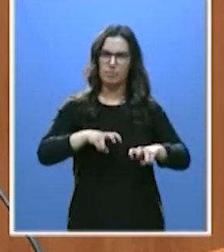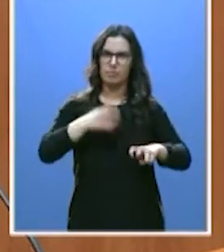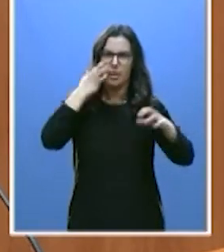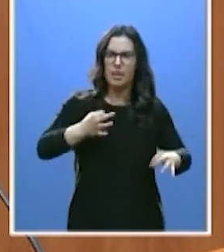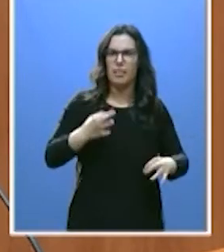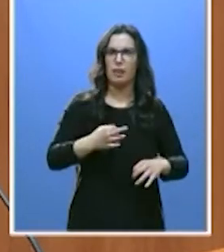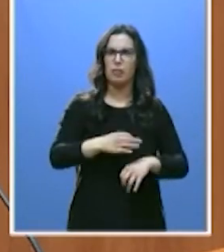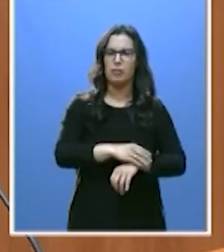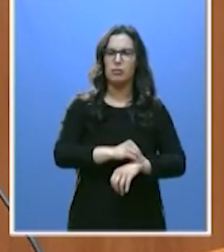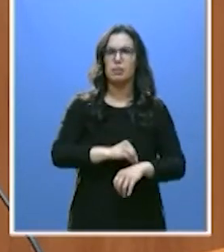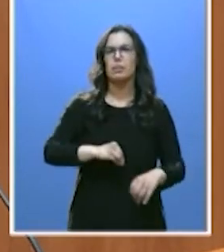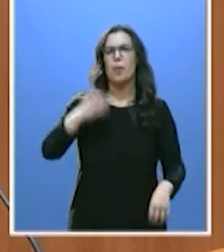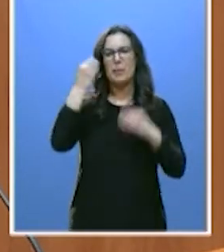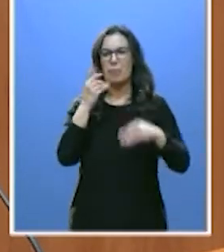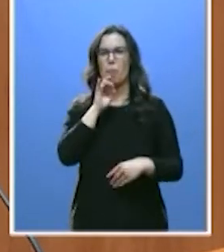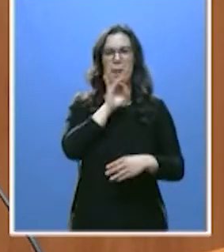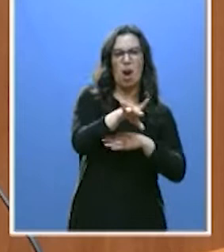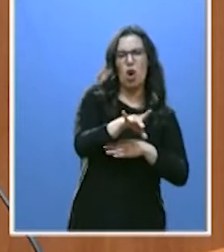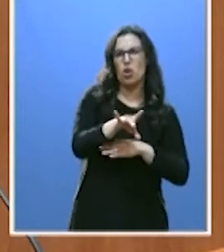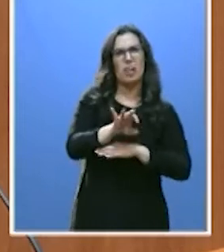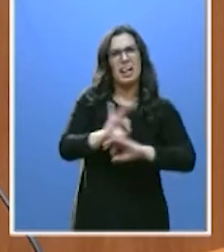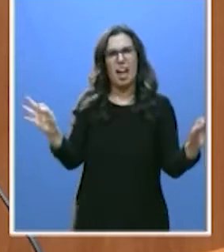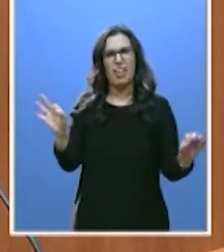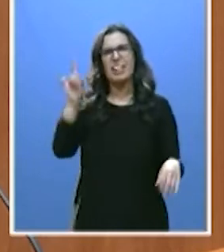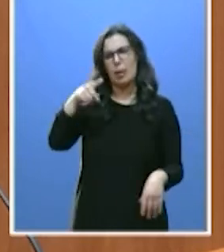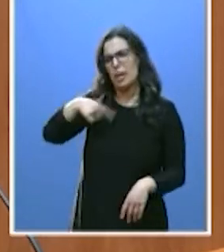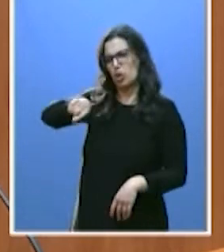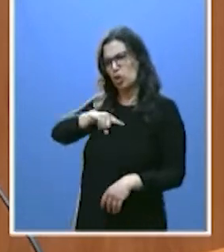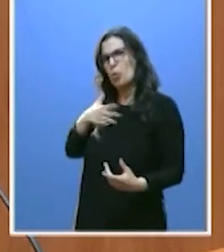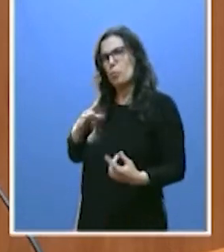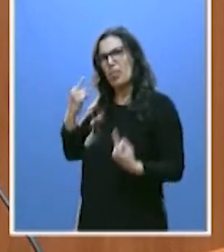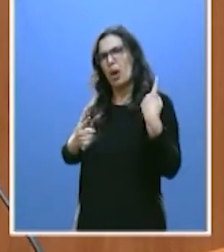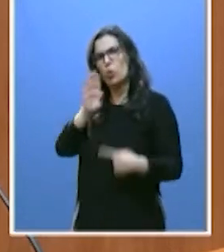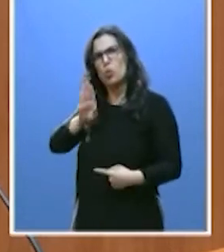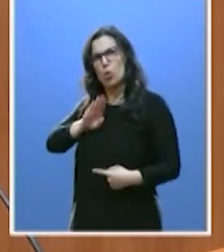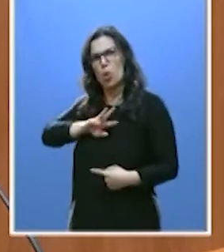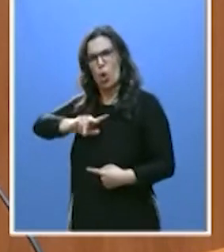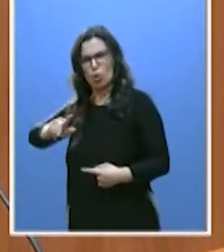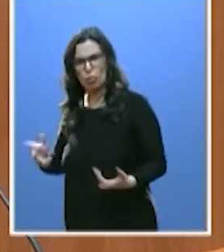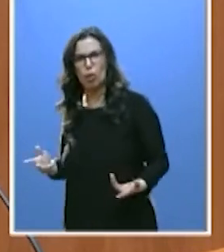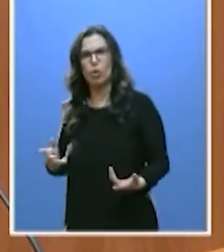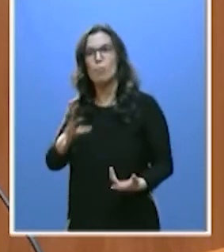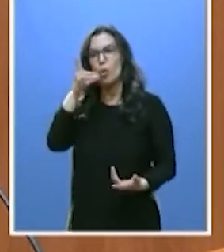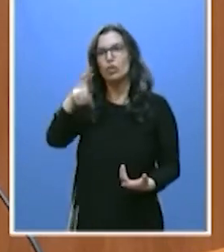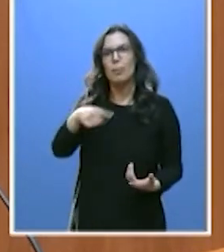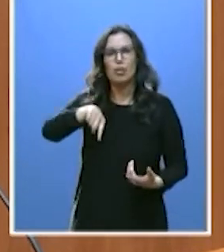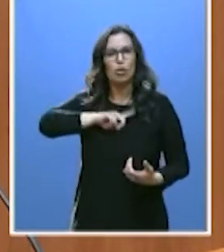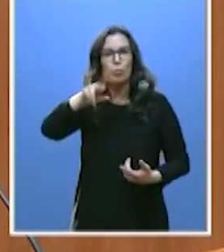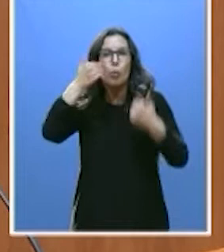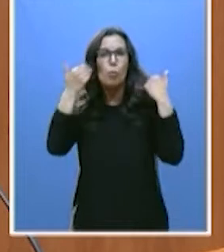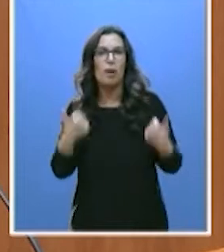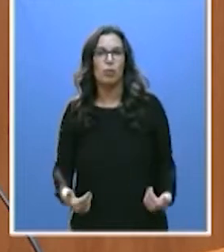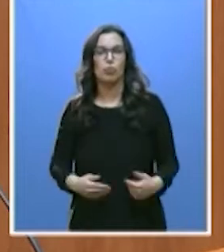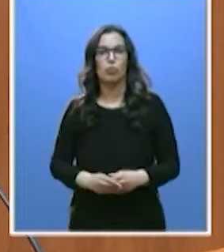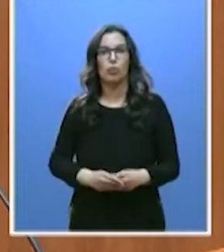ser mejores que nadie, quienes sabemos que también entre nosotros es posible la corrupción, porque también nosotros somos seres humanos. La